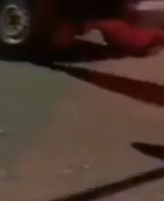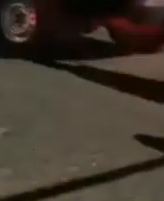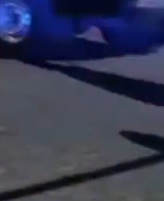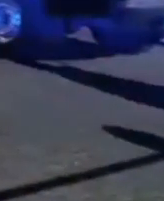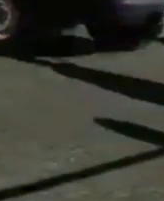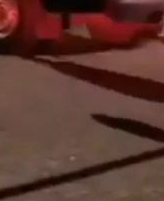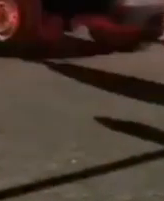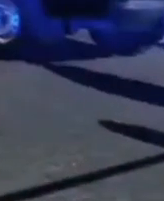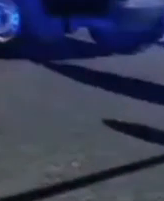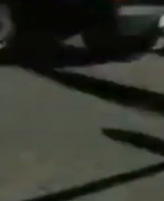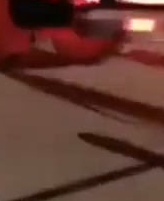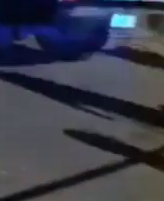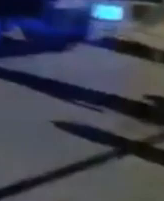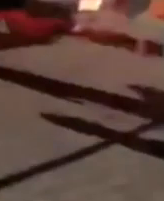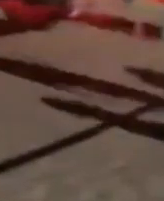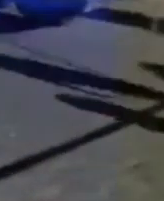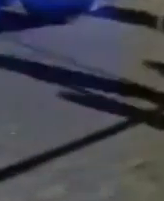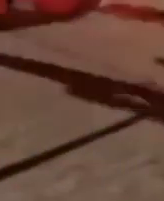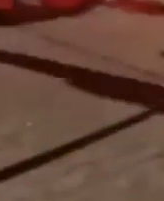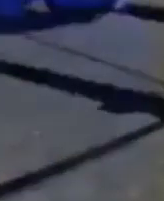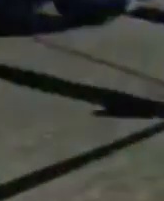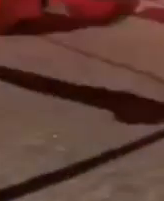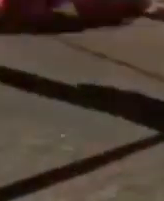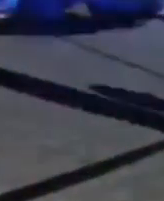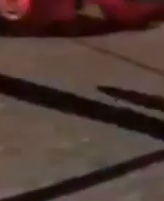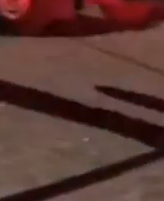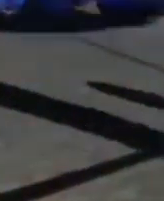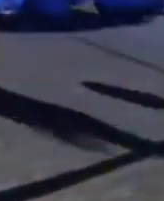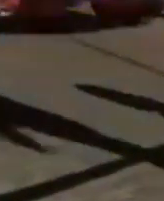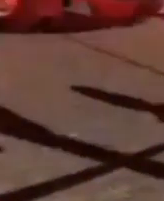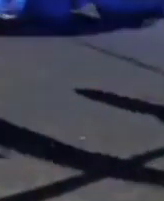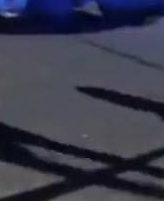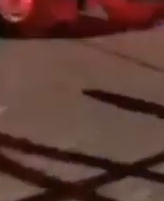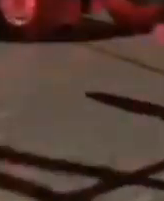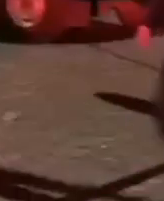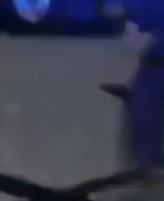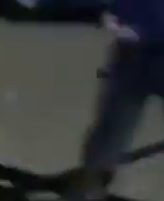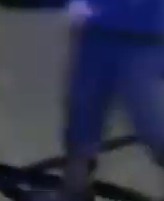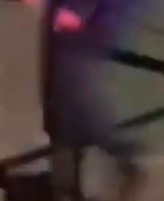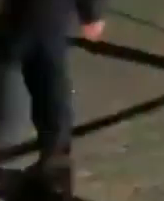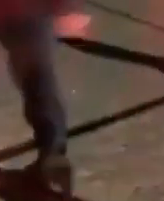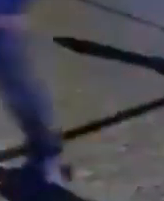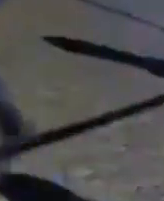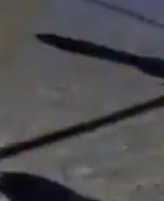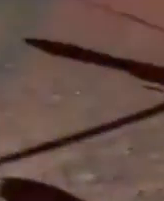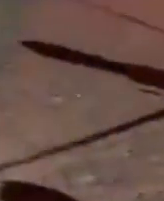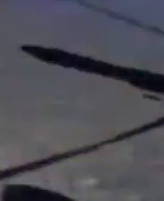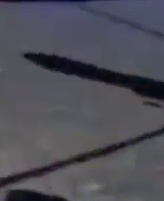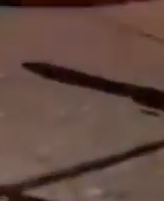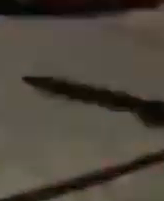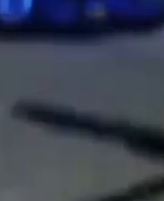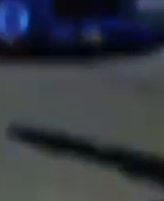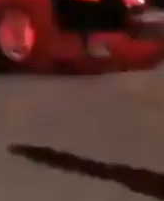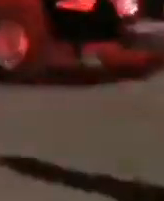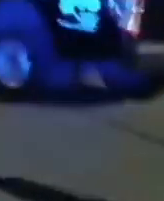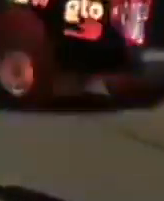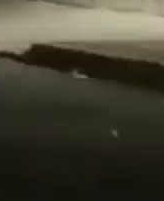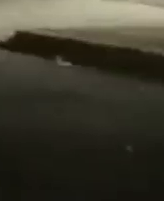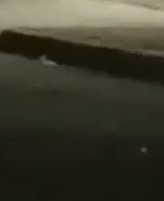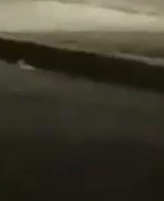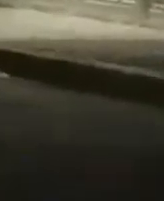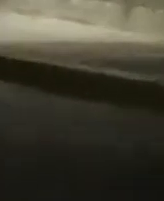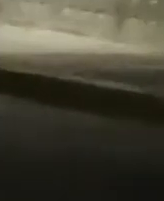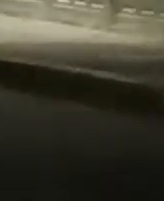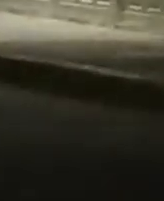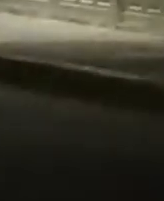asesinatos en plena pandemia de coronavirus, que ha paralizado casi todas las actividades económicas del país, con millones de personas resguardadas en sus casas.